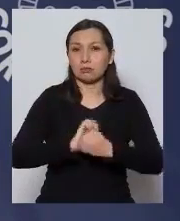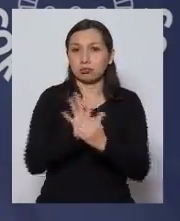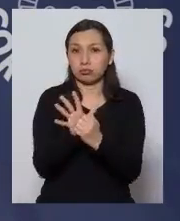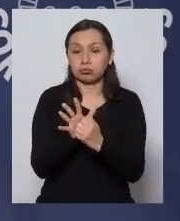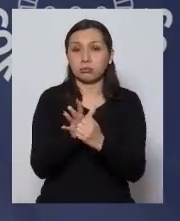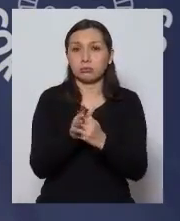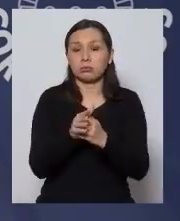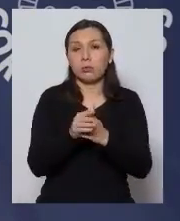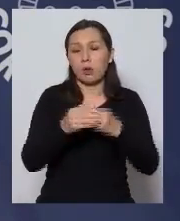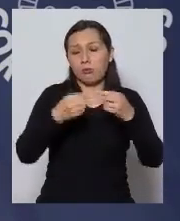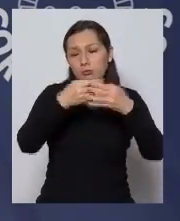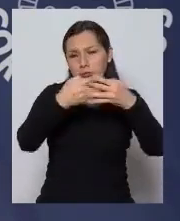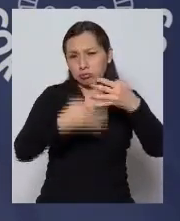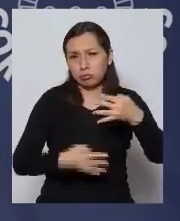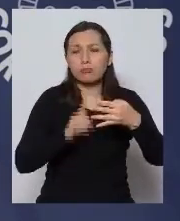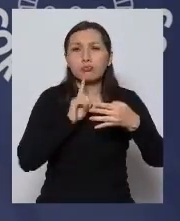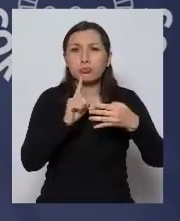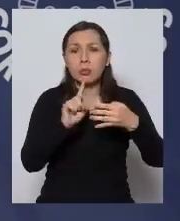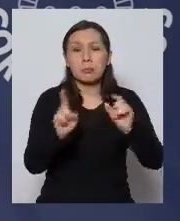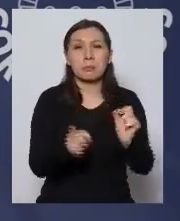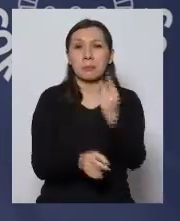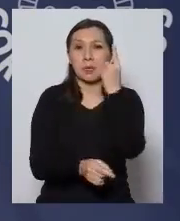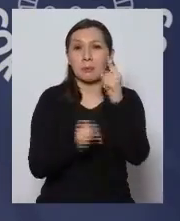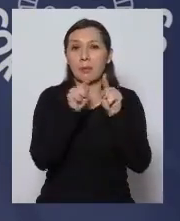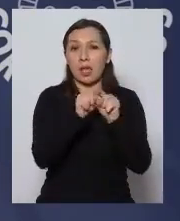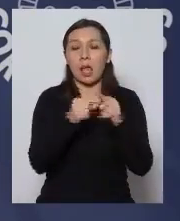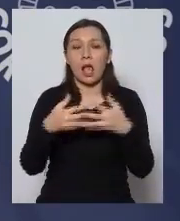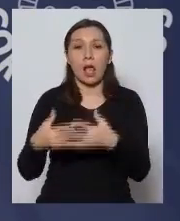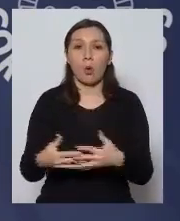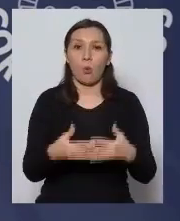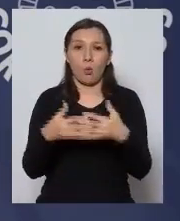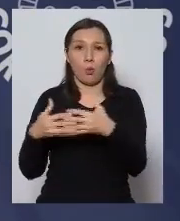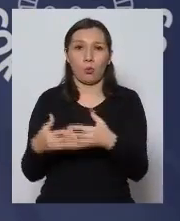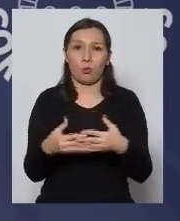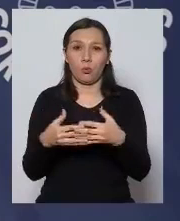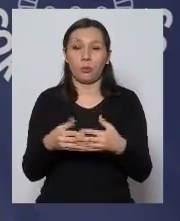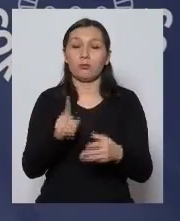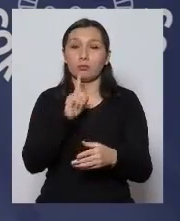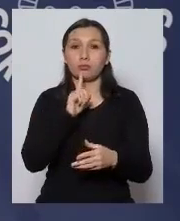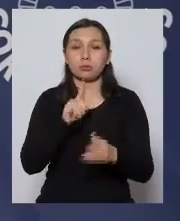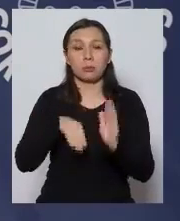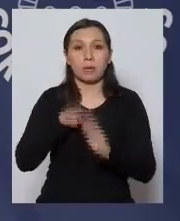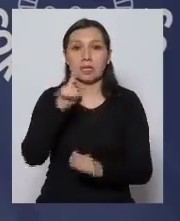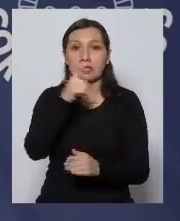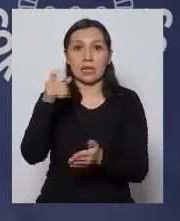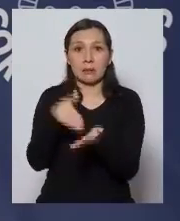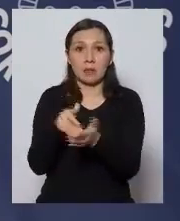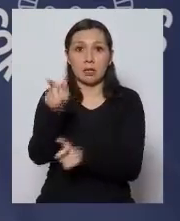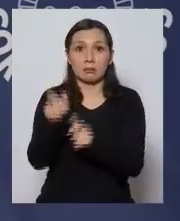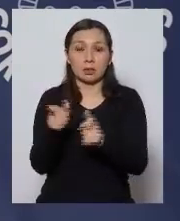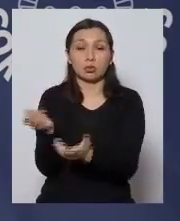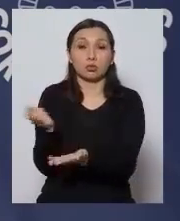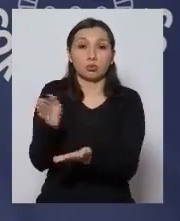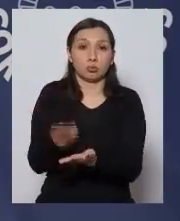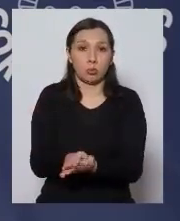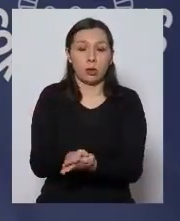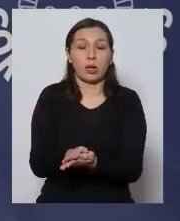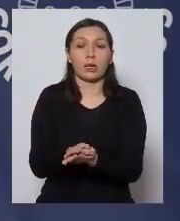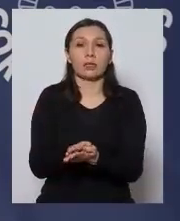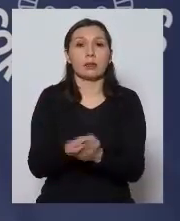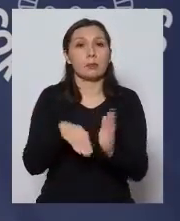la lista sigue siendo encabezada por Estados Unidos, con más de 100.000 fallecidos y